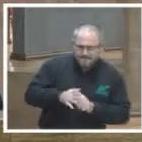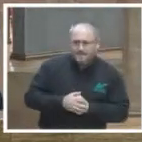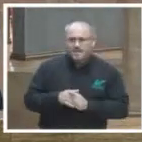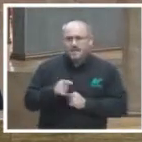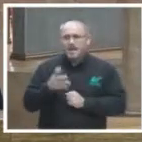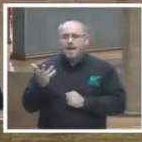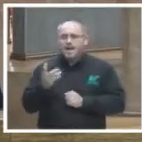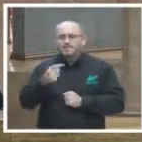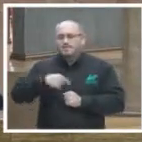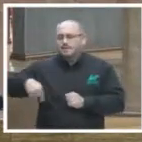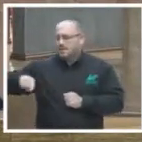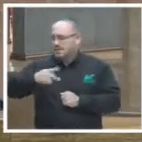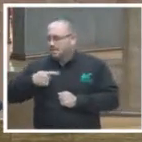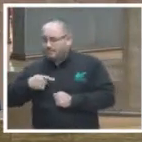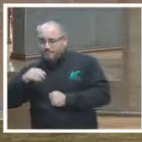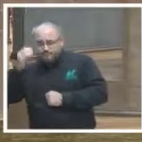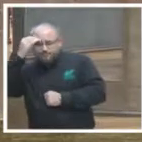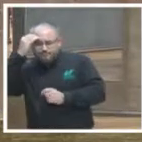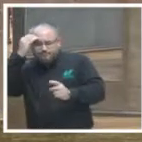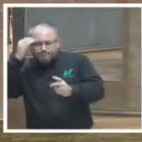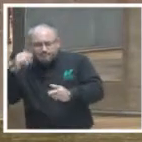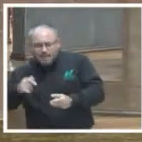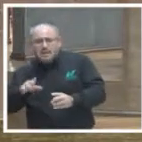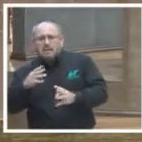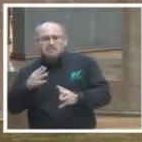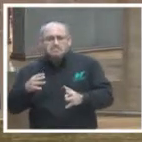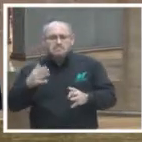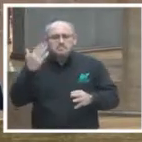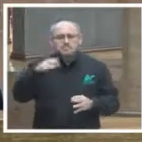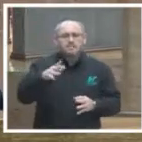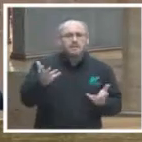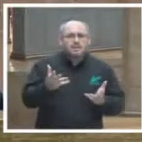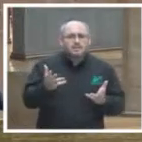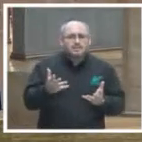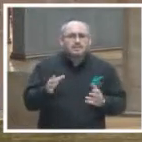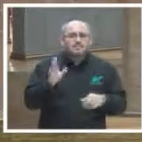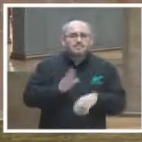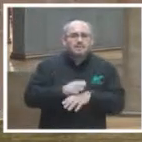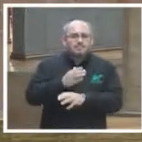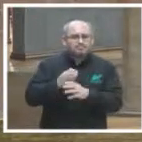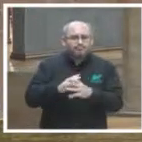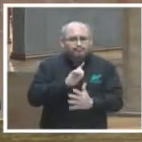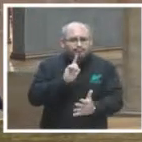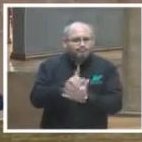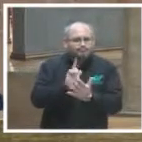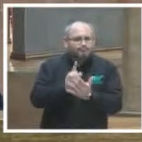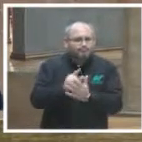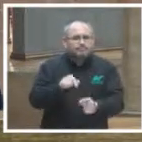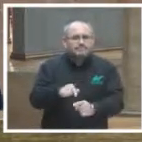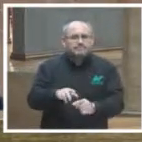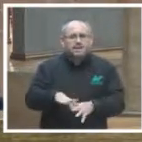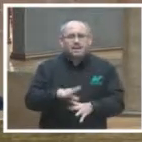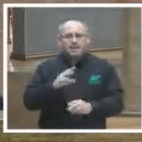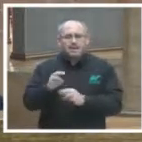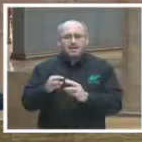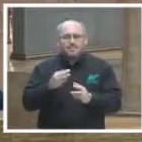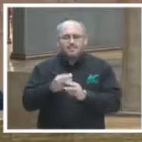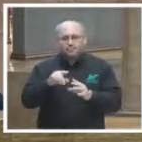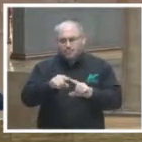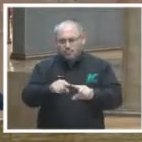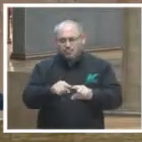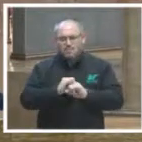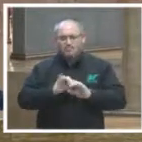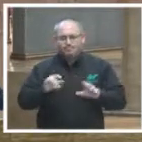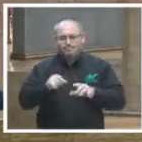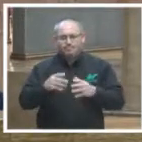el conocimiento y difusión de sus actividades en especial la jurisdiccional por lo que ha puesto a disposición del mundo entero una herramienta